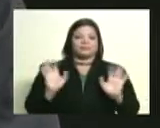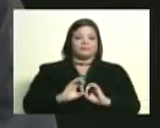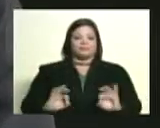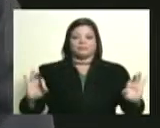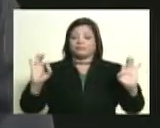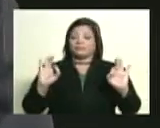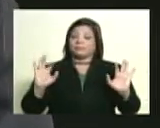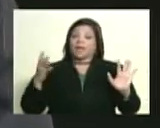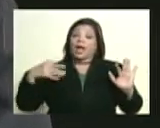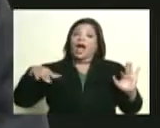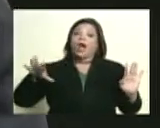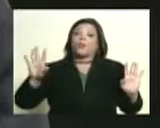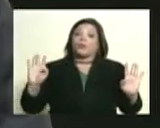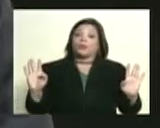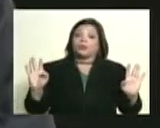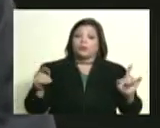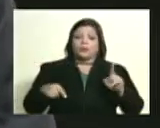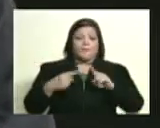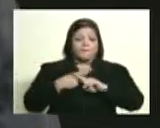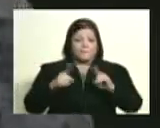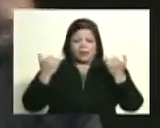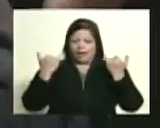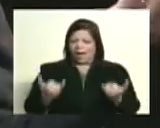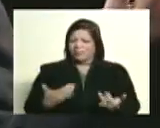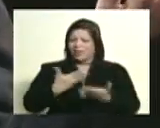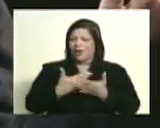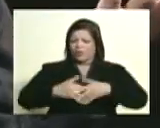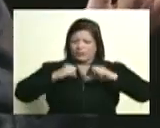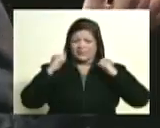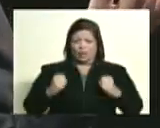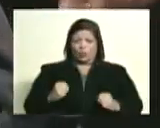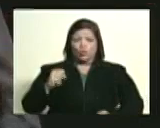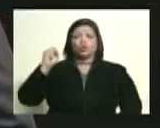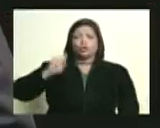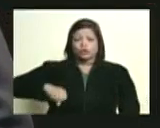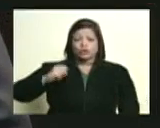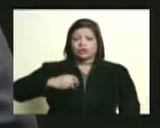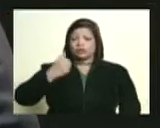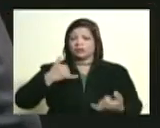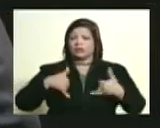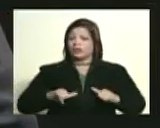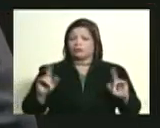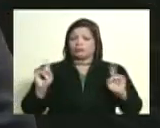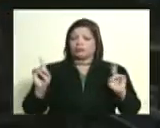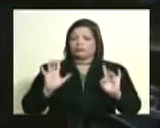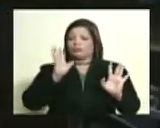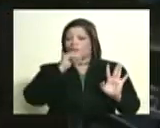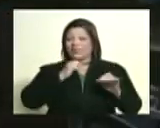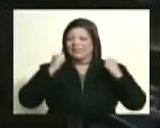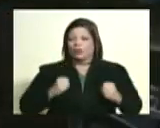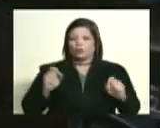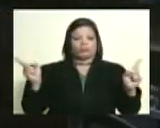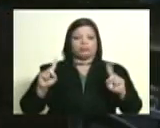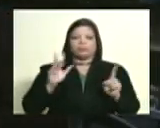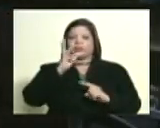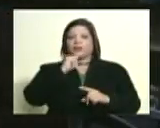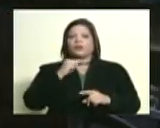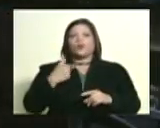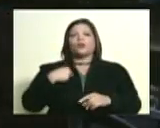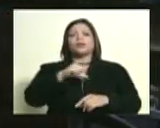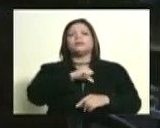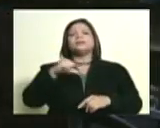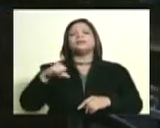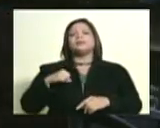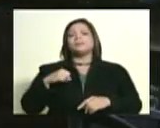puede descartar sin embargo no se puede hablar no se puede especular una curiosidad en la intimidad del